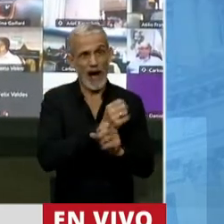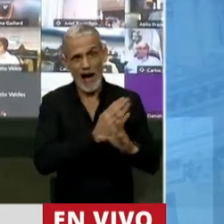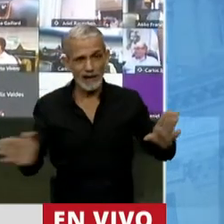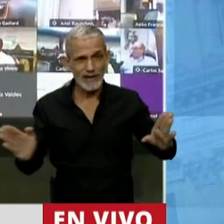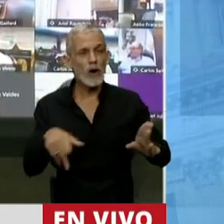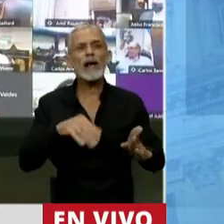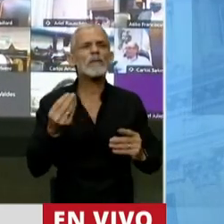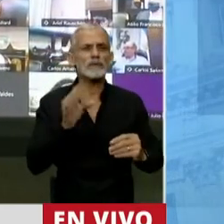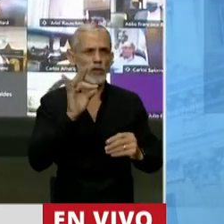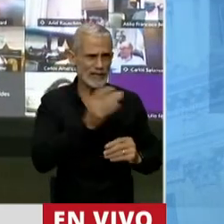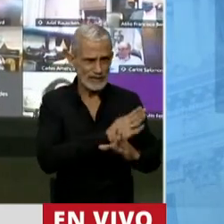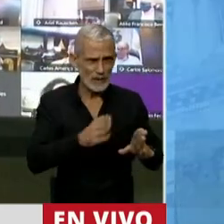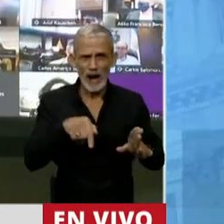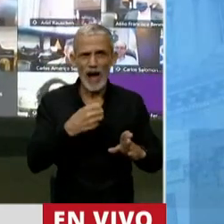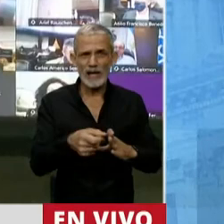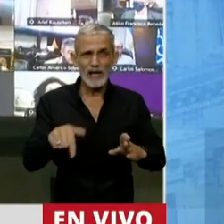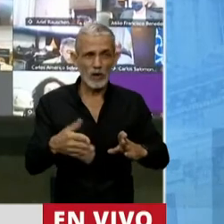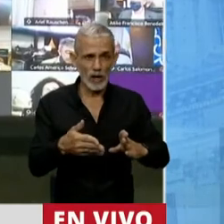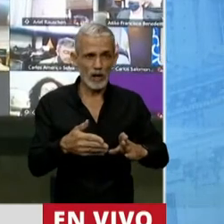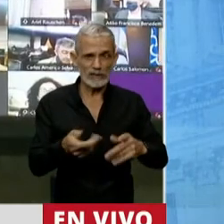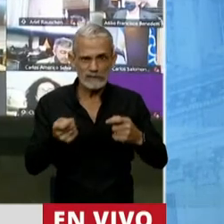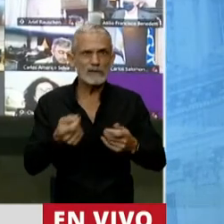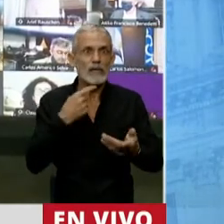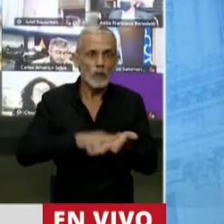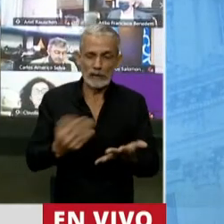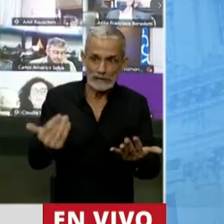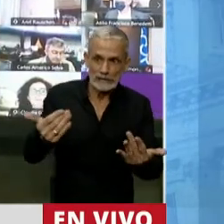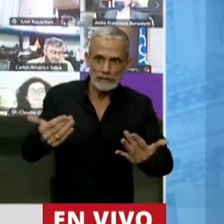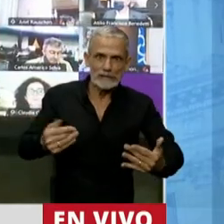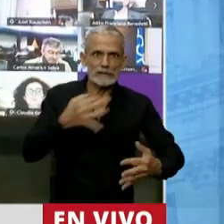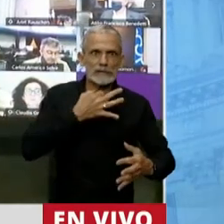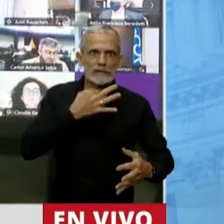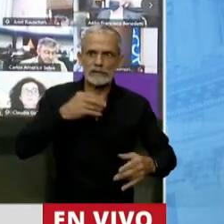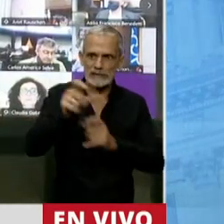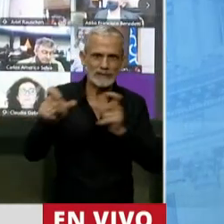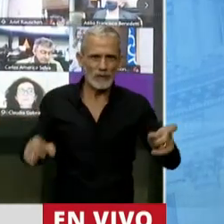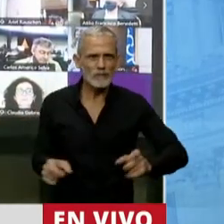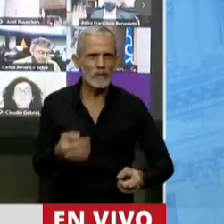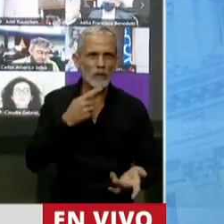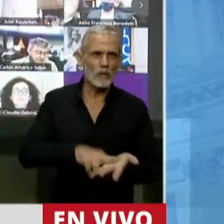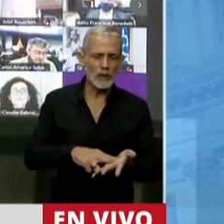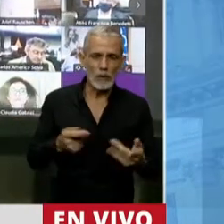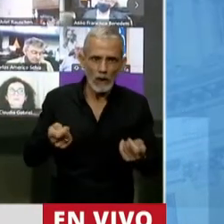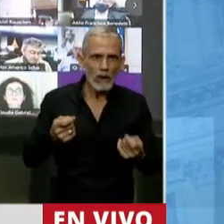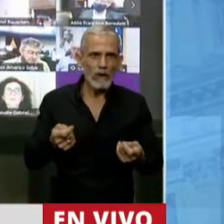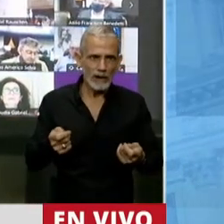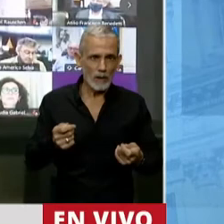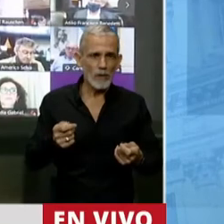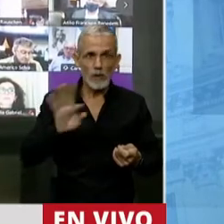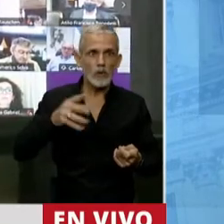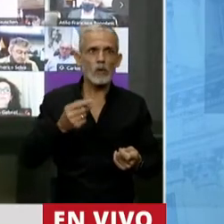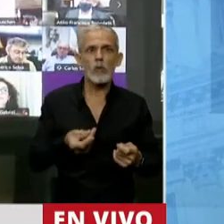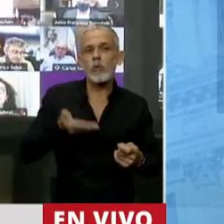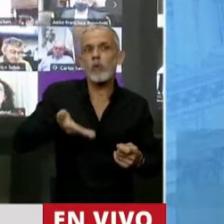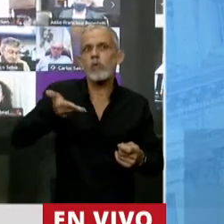que es lo que venimos haciendo hoy siempre, es aumentar la presión impositiva. La masa sobre la cual presionamos no crece, pero nosotros le vamos